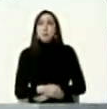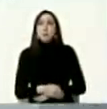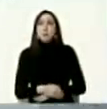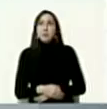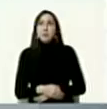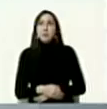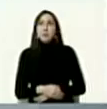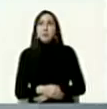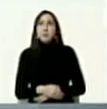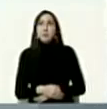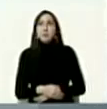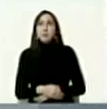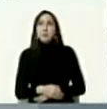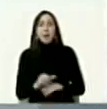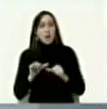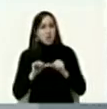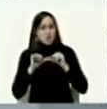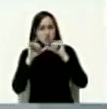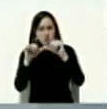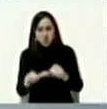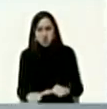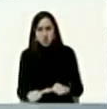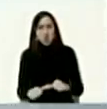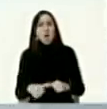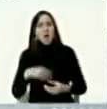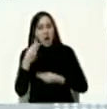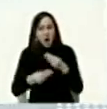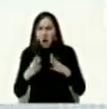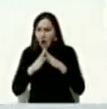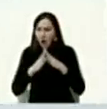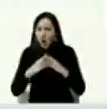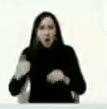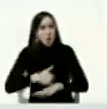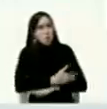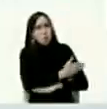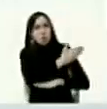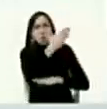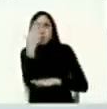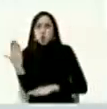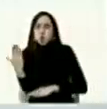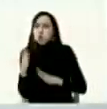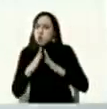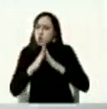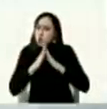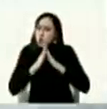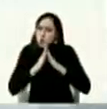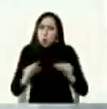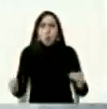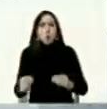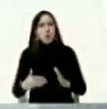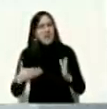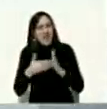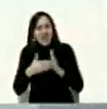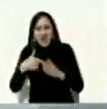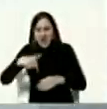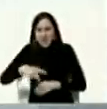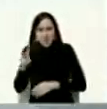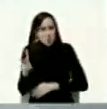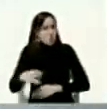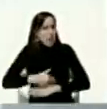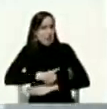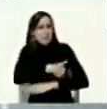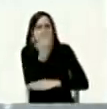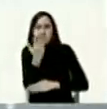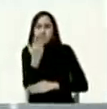plenamente el levantamiento de todas las sanciones criminales sobre nuestro país aquí